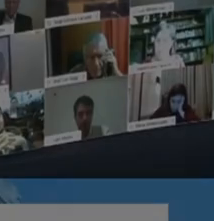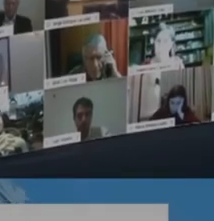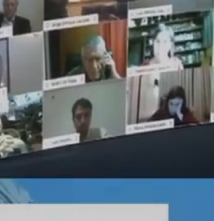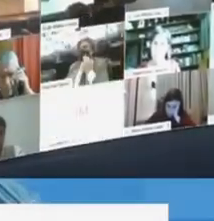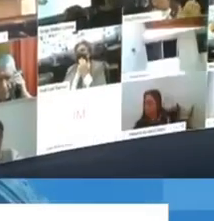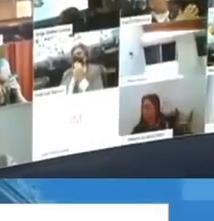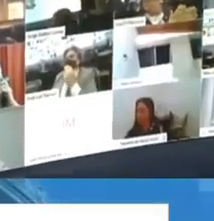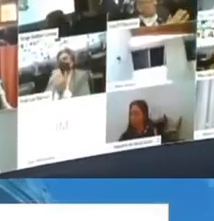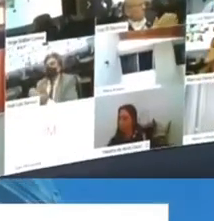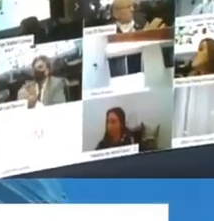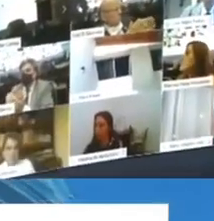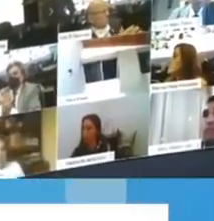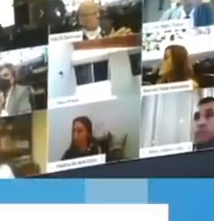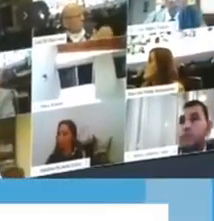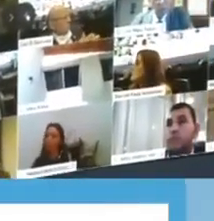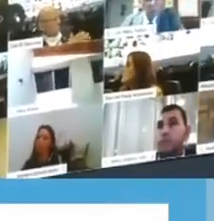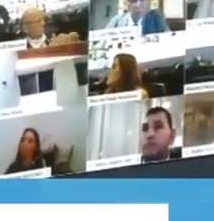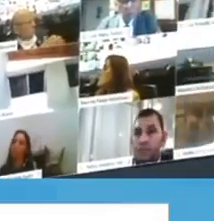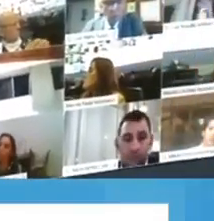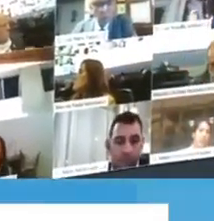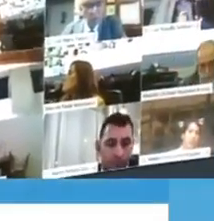Tiene la palabra el diputado Pablo Jedli.